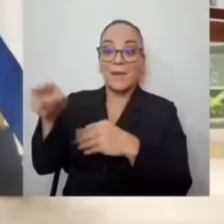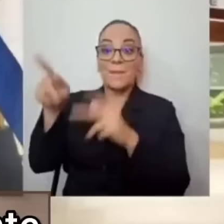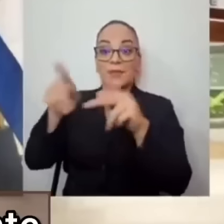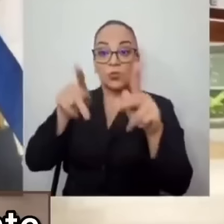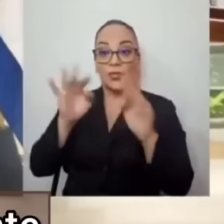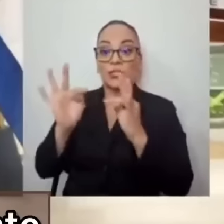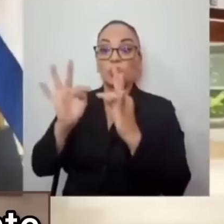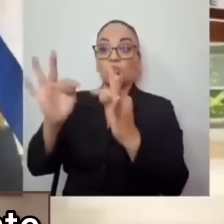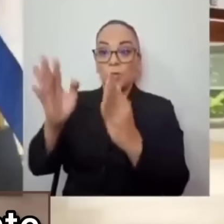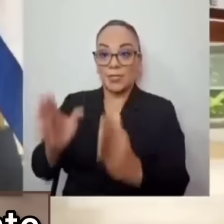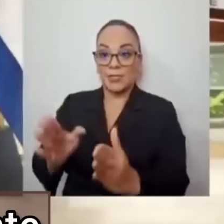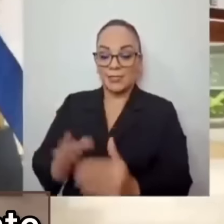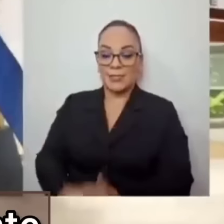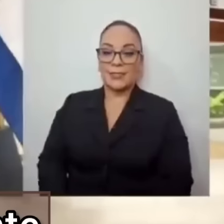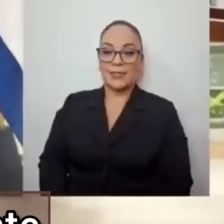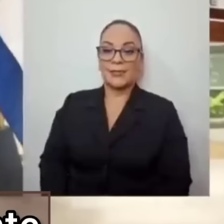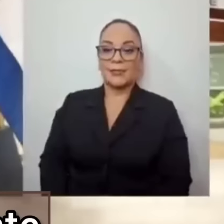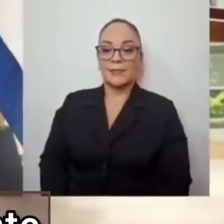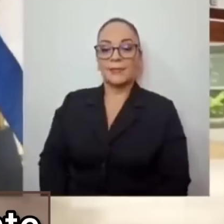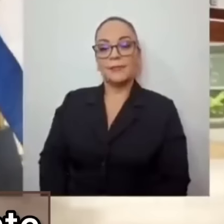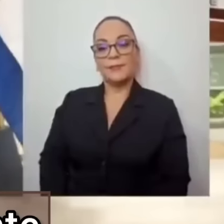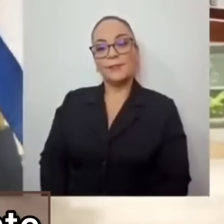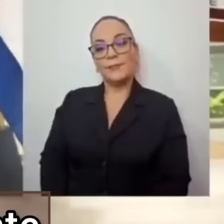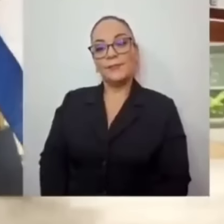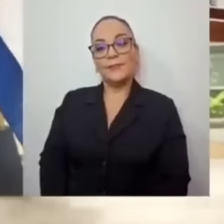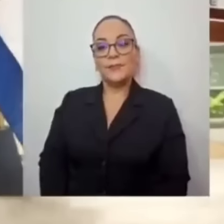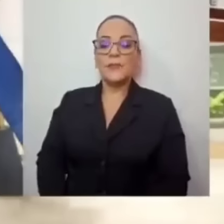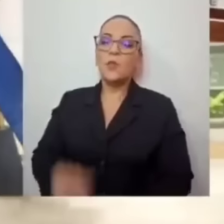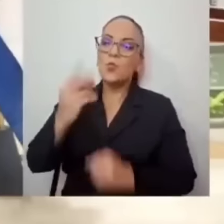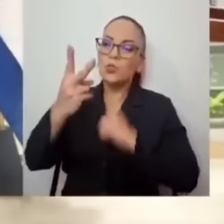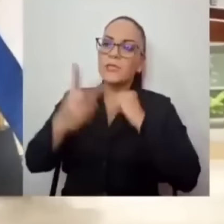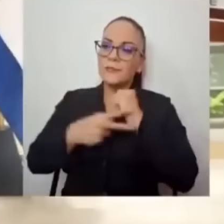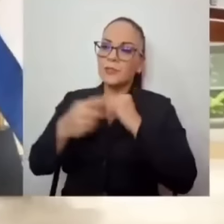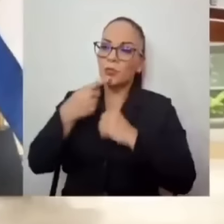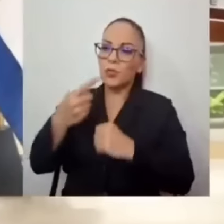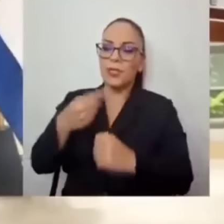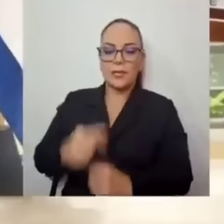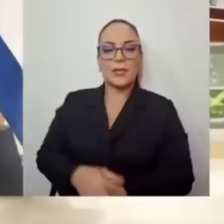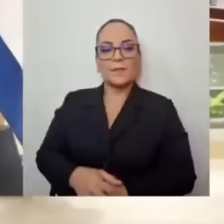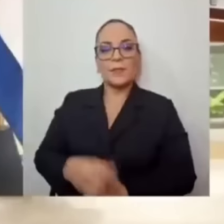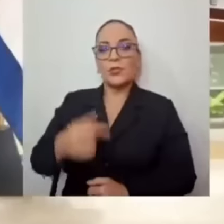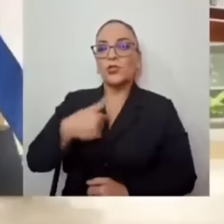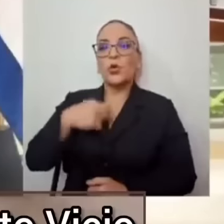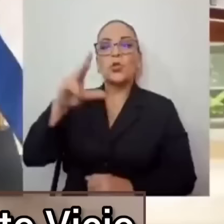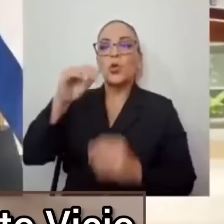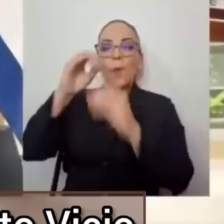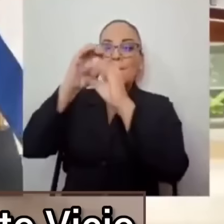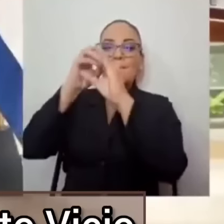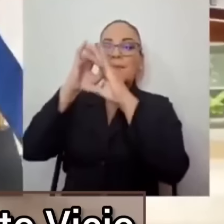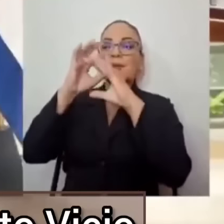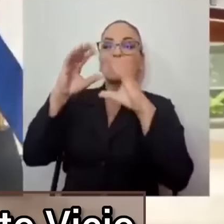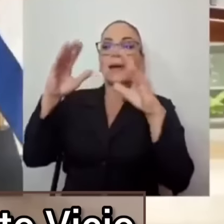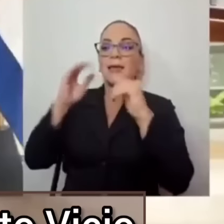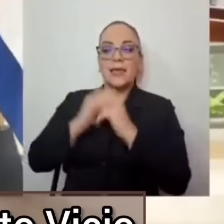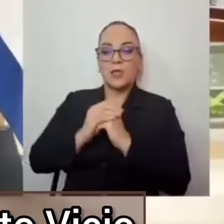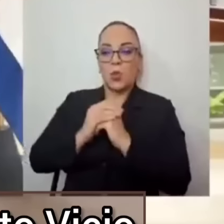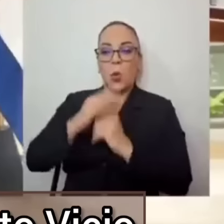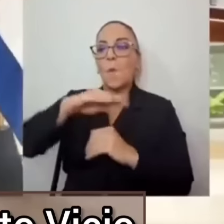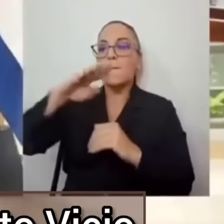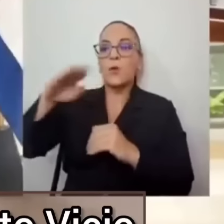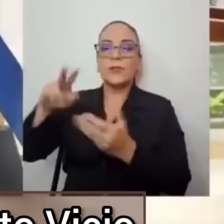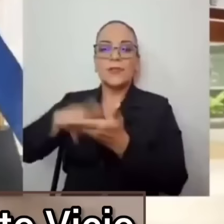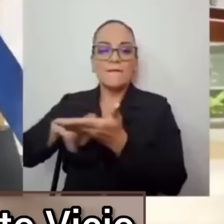Yo decía más de una vez, Presidente, que yo no me imagino a Monteverde, yo no me